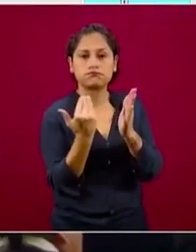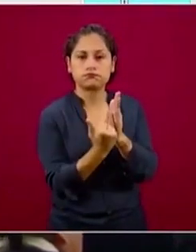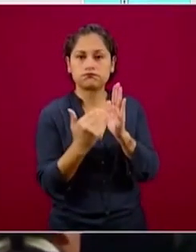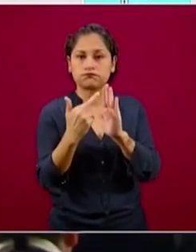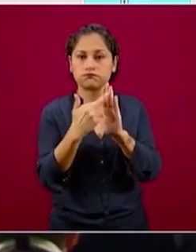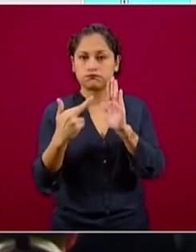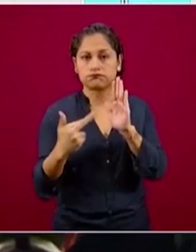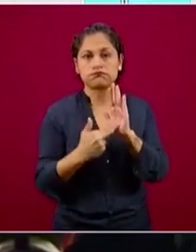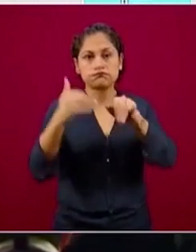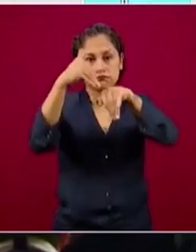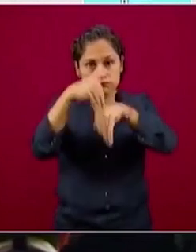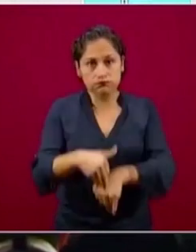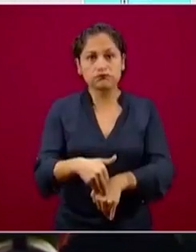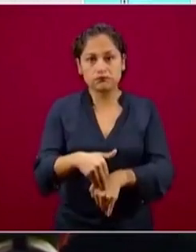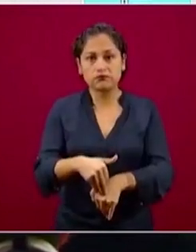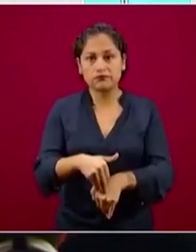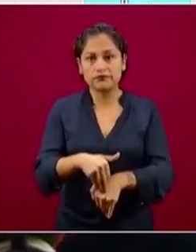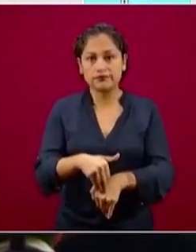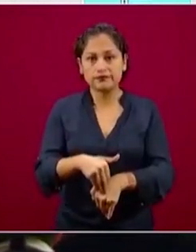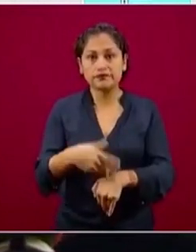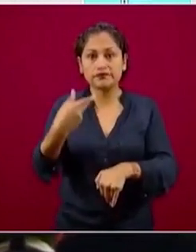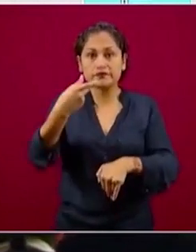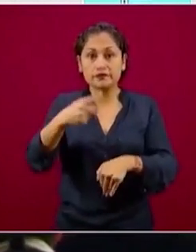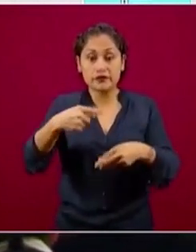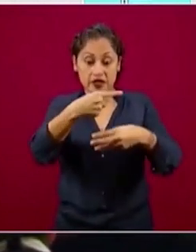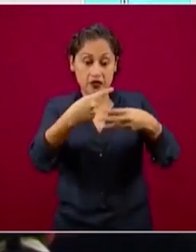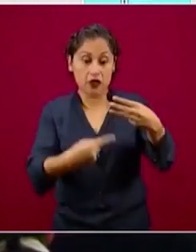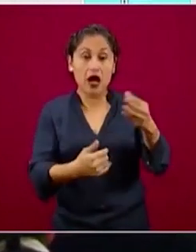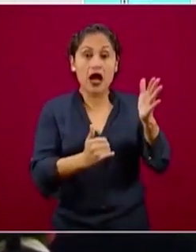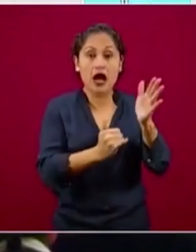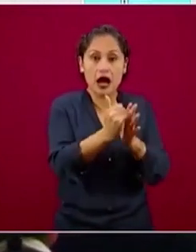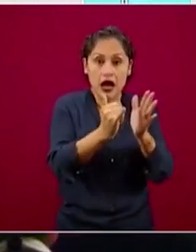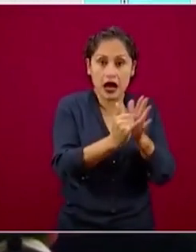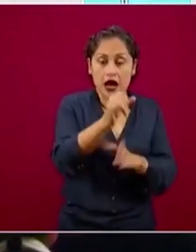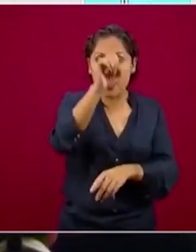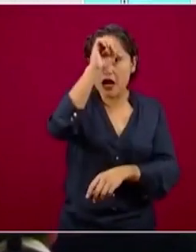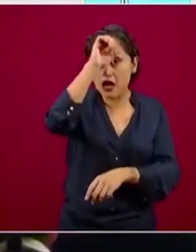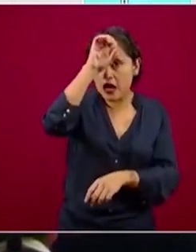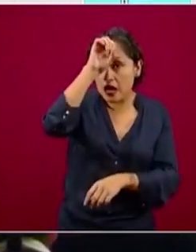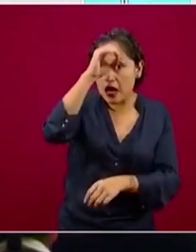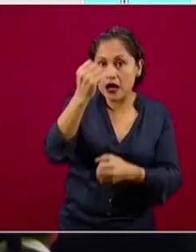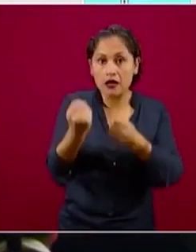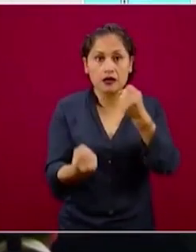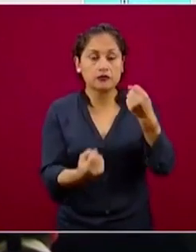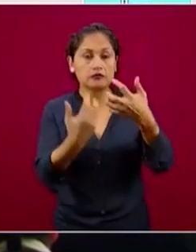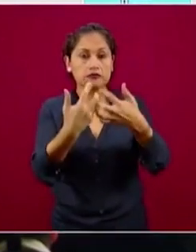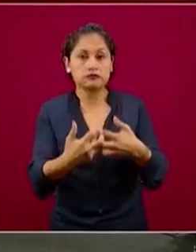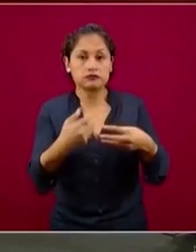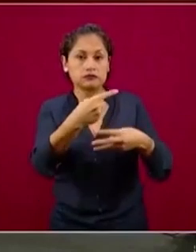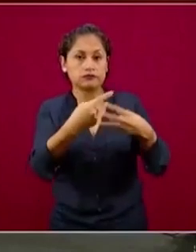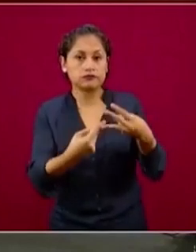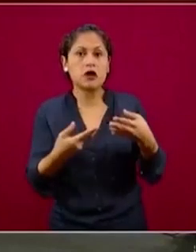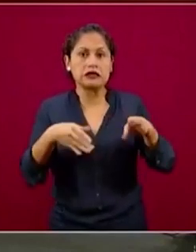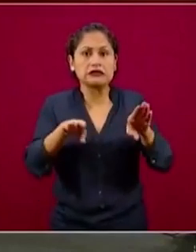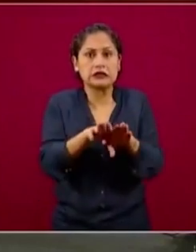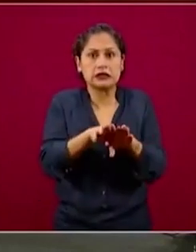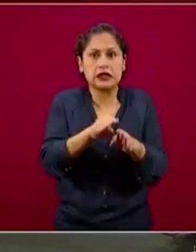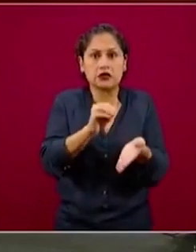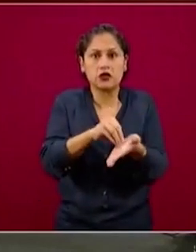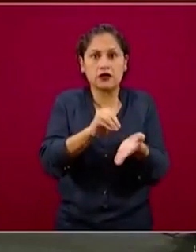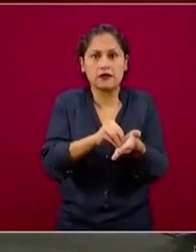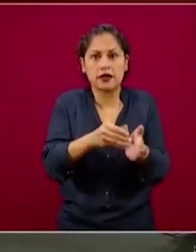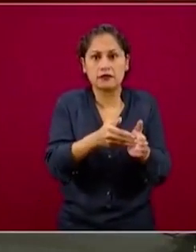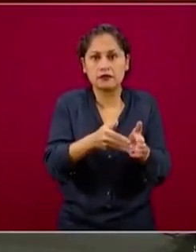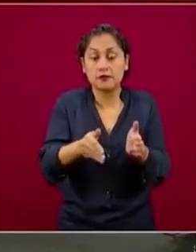distancia que se estipularon, pero estas tres no, porque están cerradas ahorita. Entonces, del 18 de mayo al 30 de